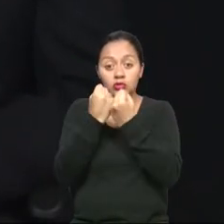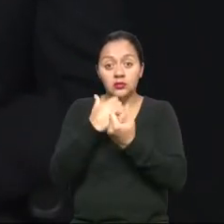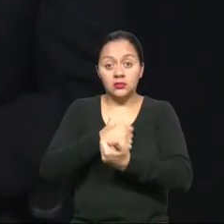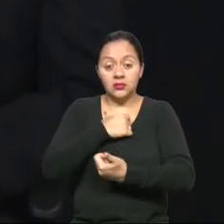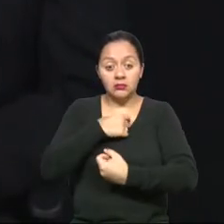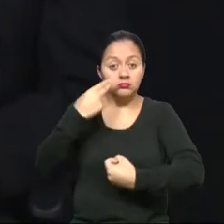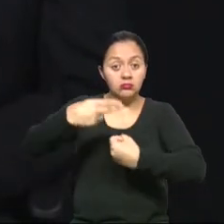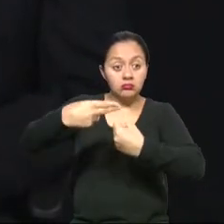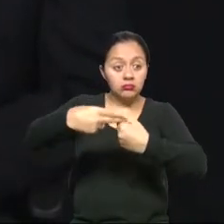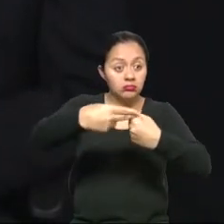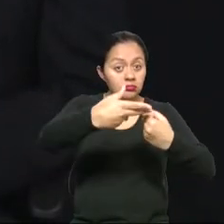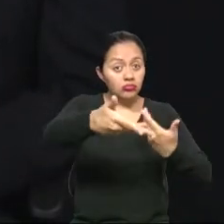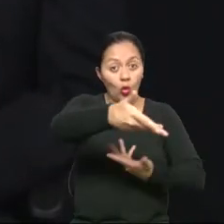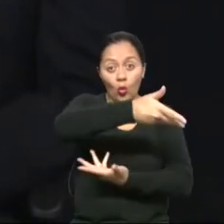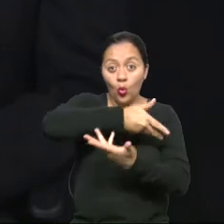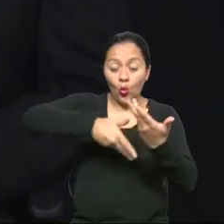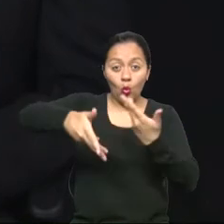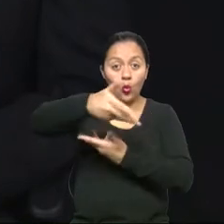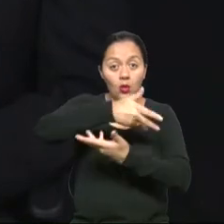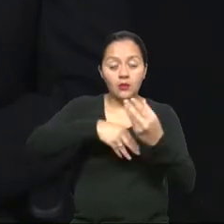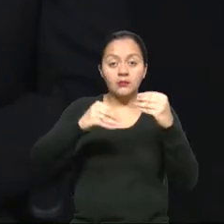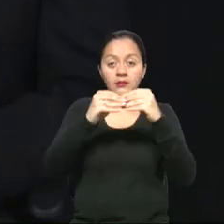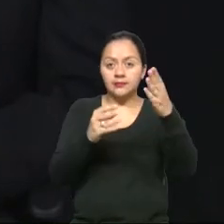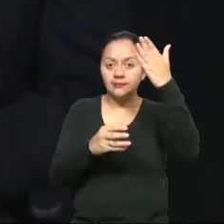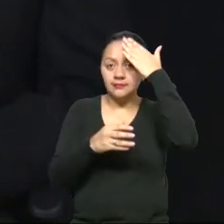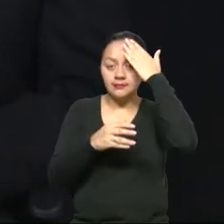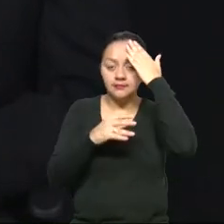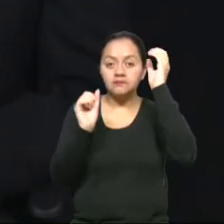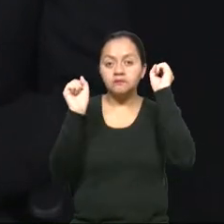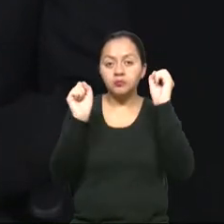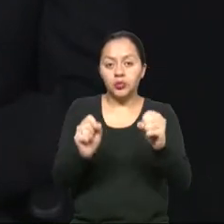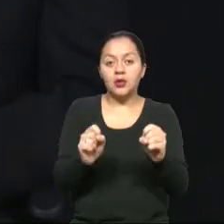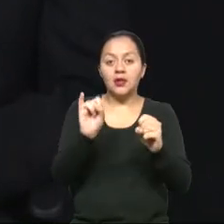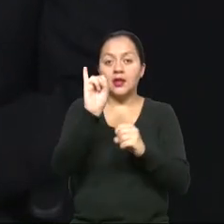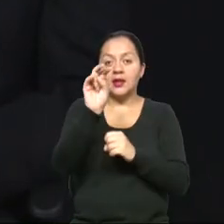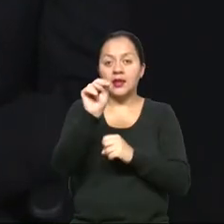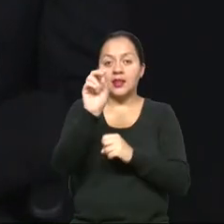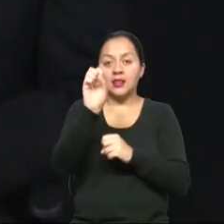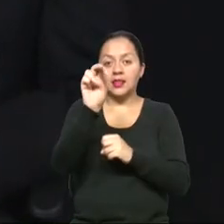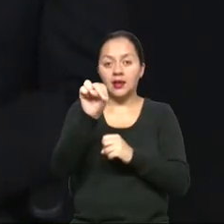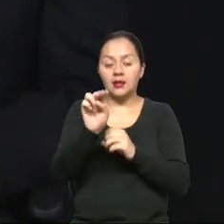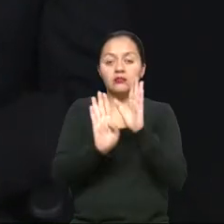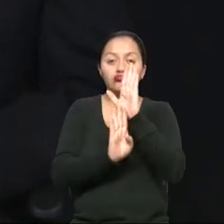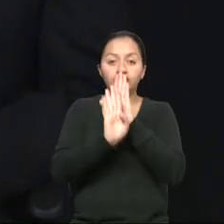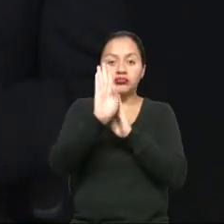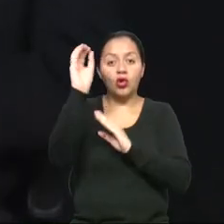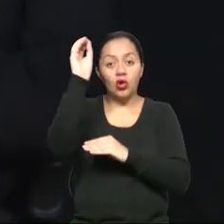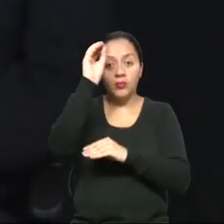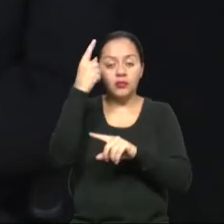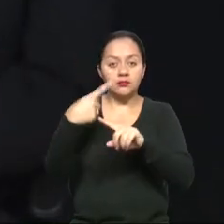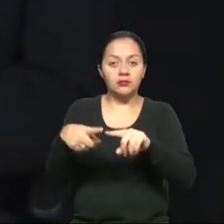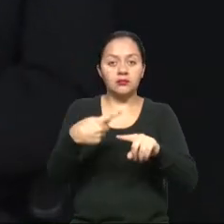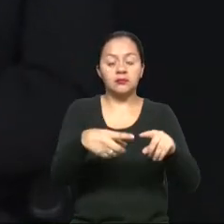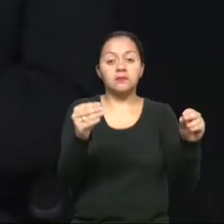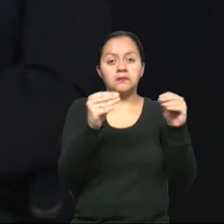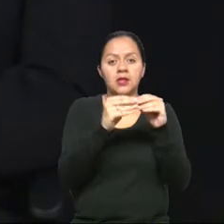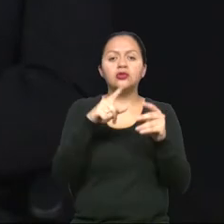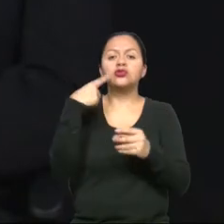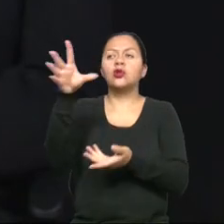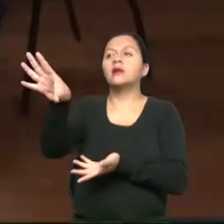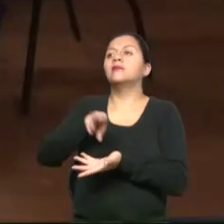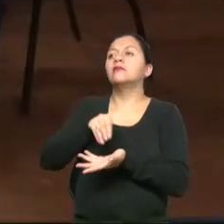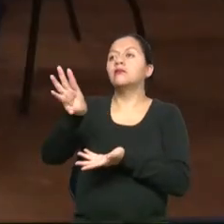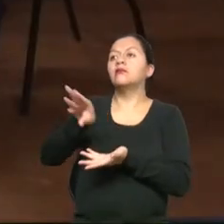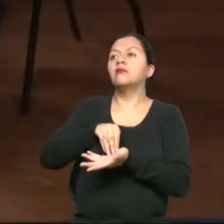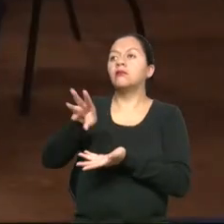de las partes interesadas, de los que saben, yo tengo una posibilidad como INE de crecer y dar más opiniones. No solamente adoptar, sino